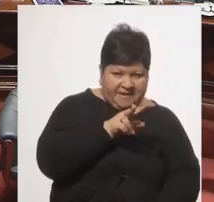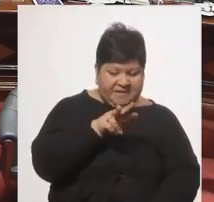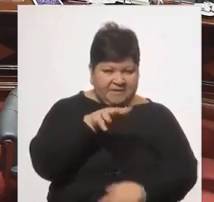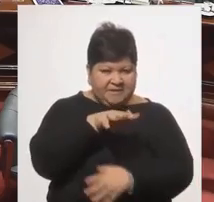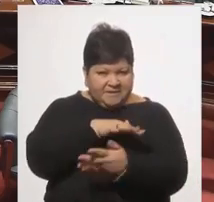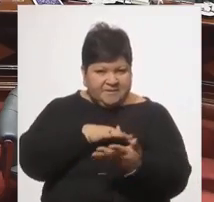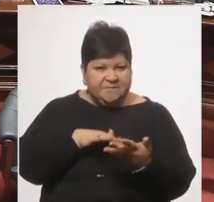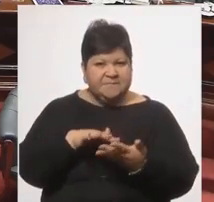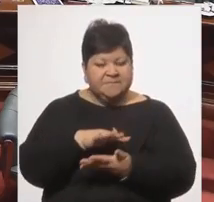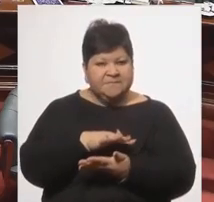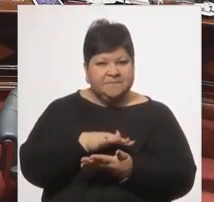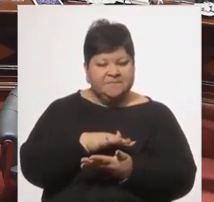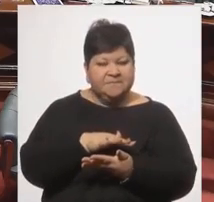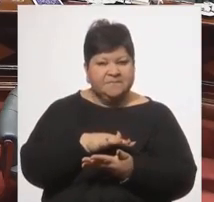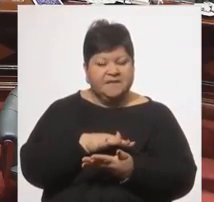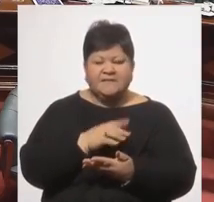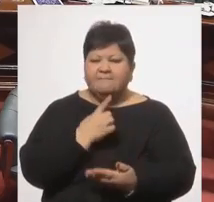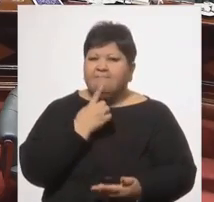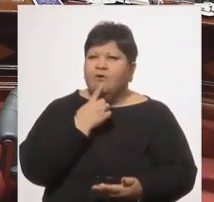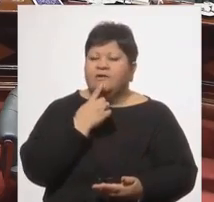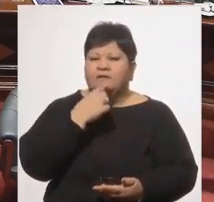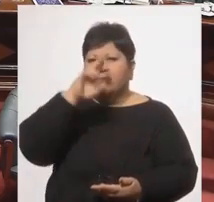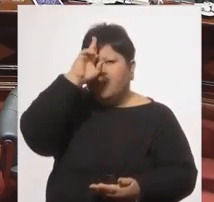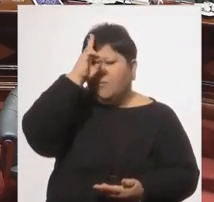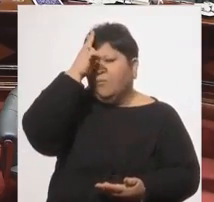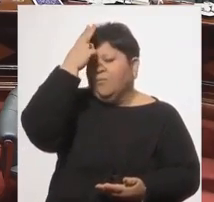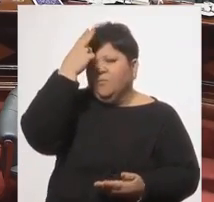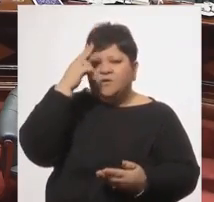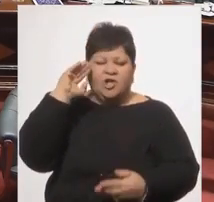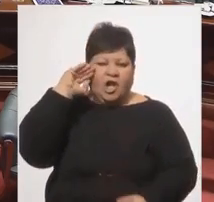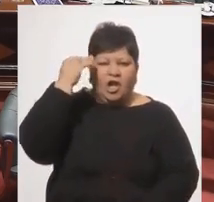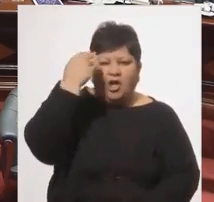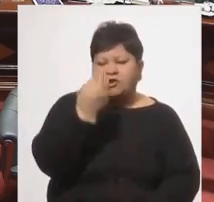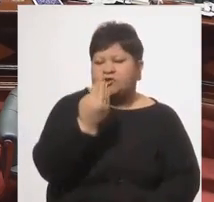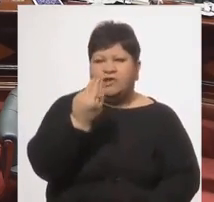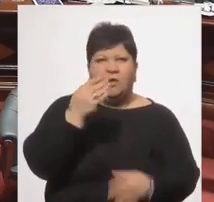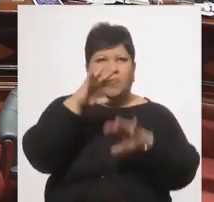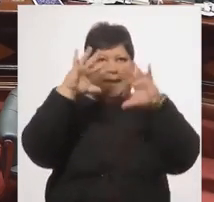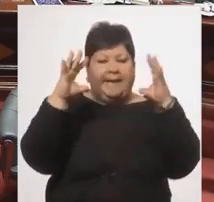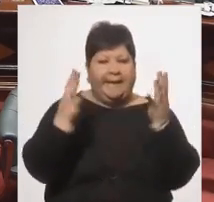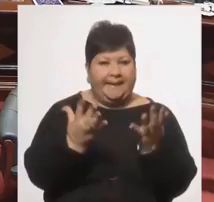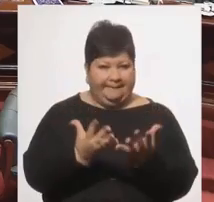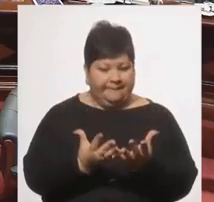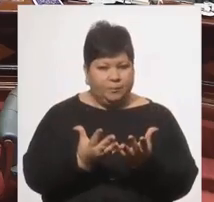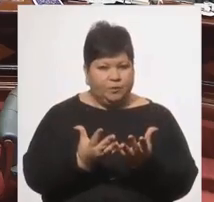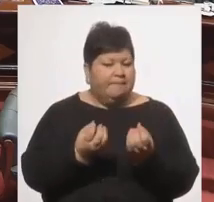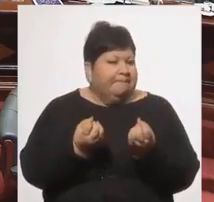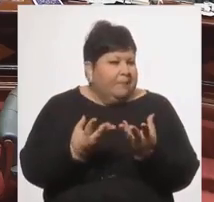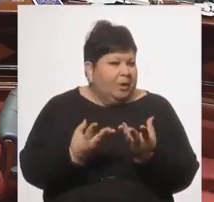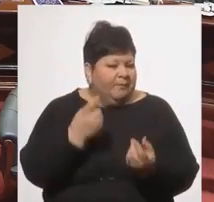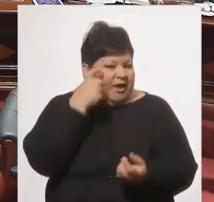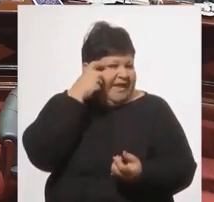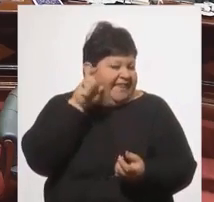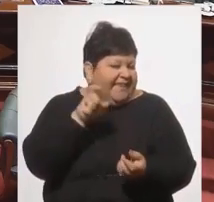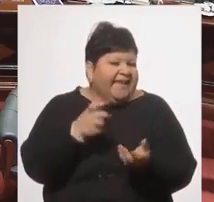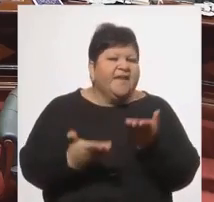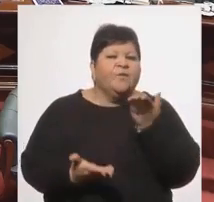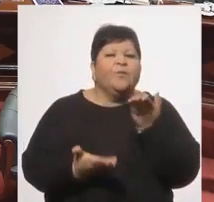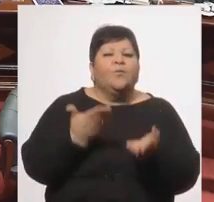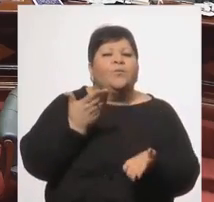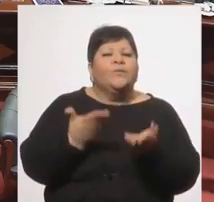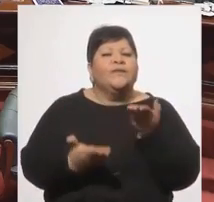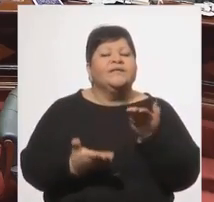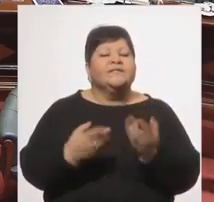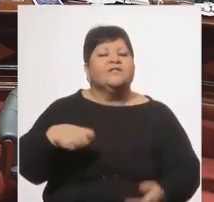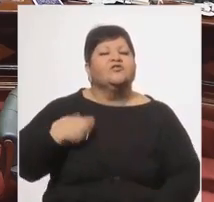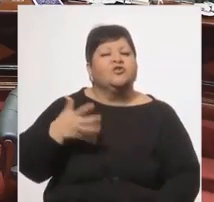Es el político uruguayo más reconocido y querido en el exterior y lo es por sus ideas de justicia social de